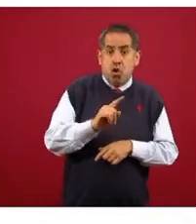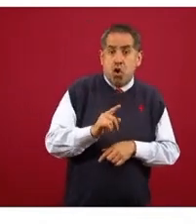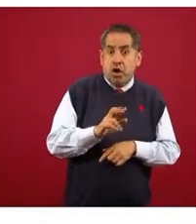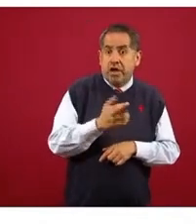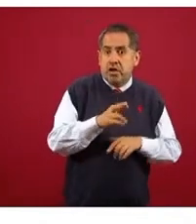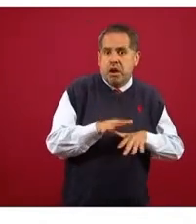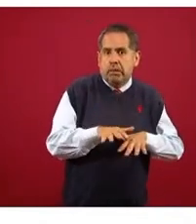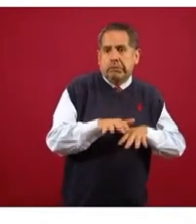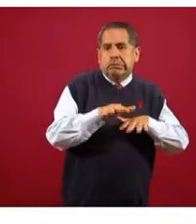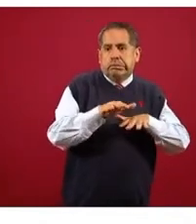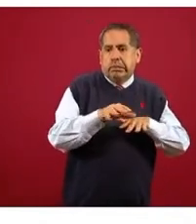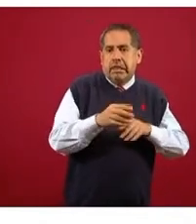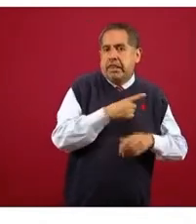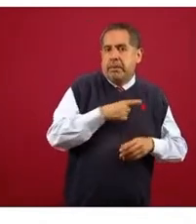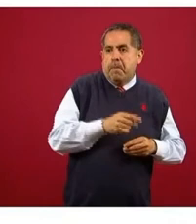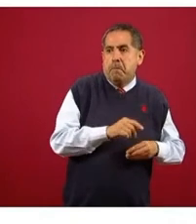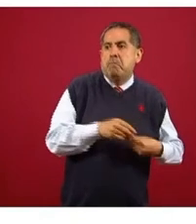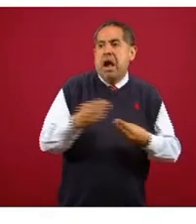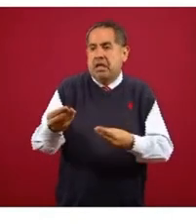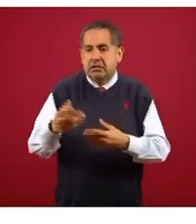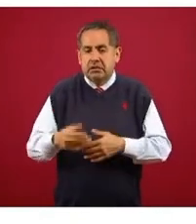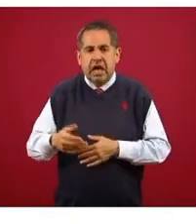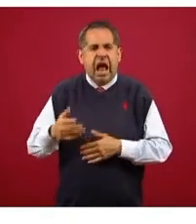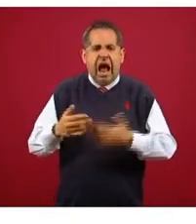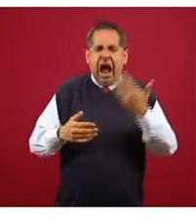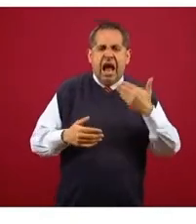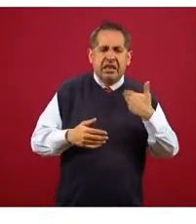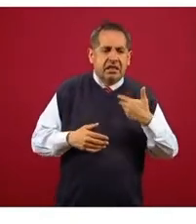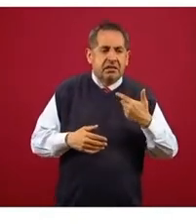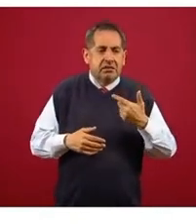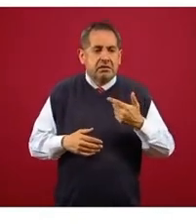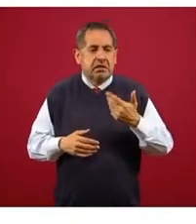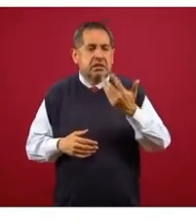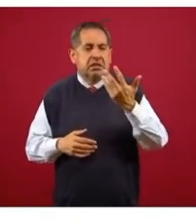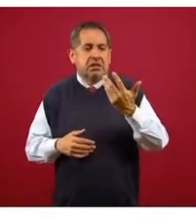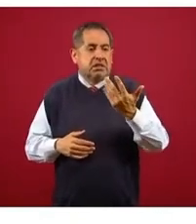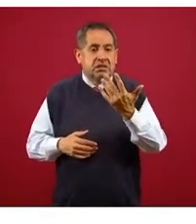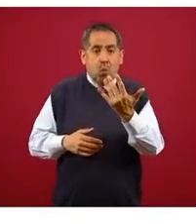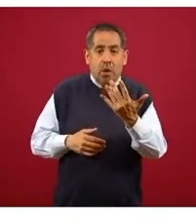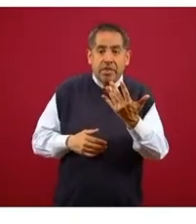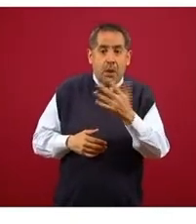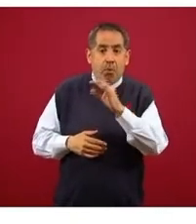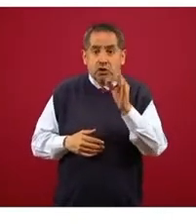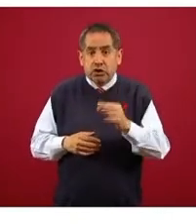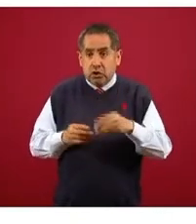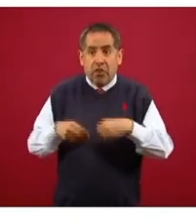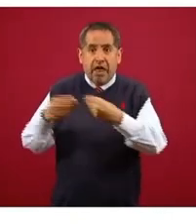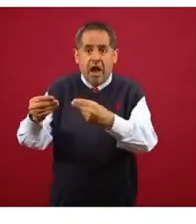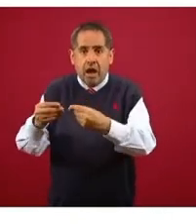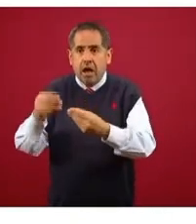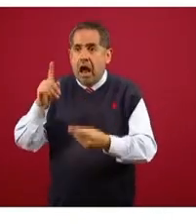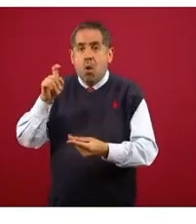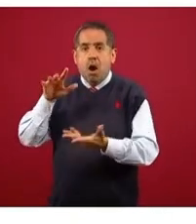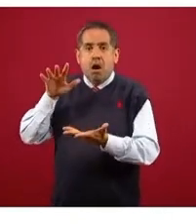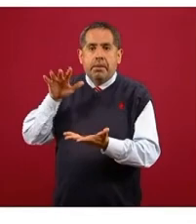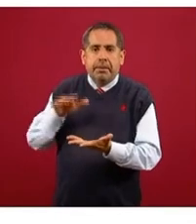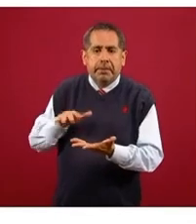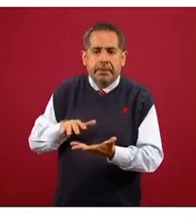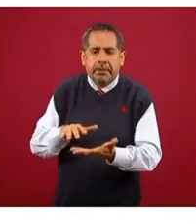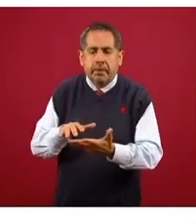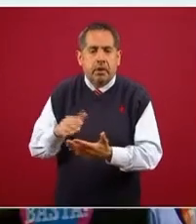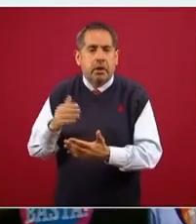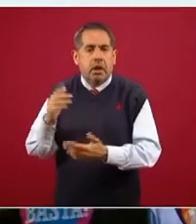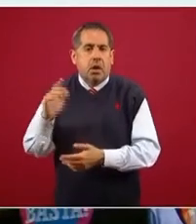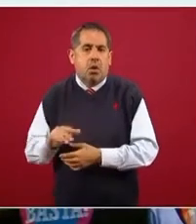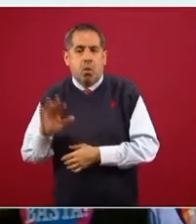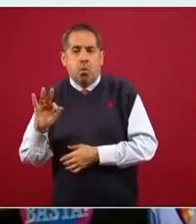Ellos deberían estar aportando el 50%, están aportando el 40%. Falta porque no están dejando pasar